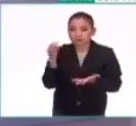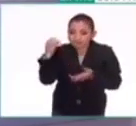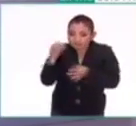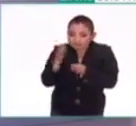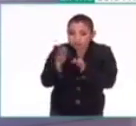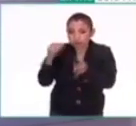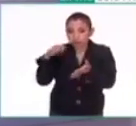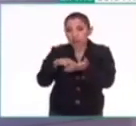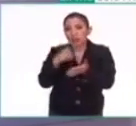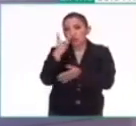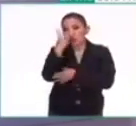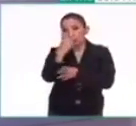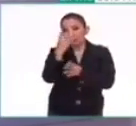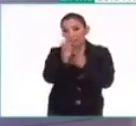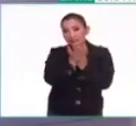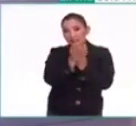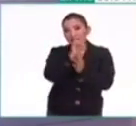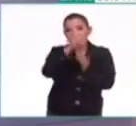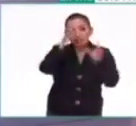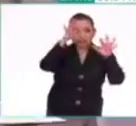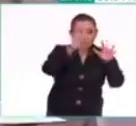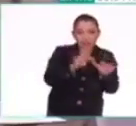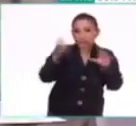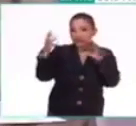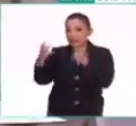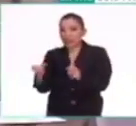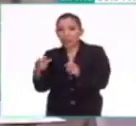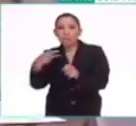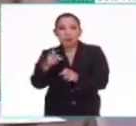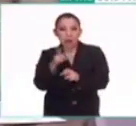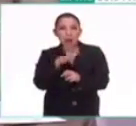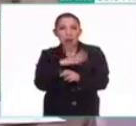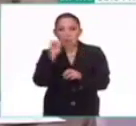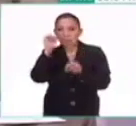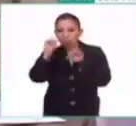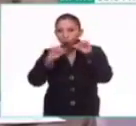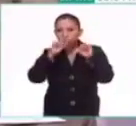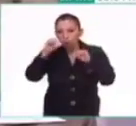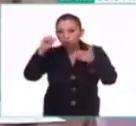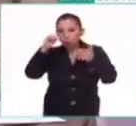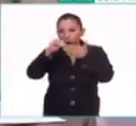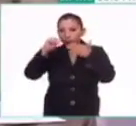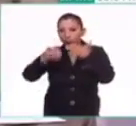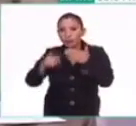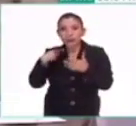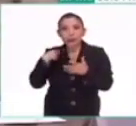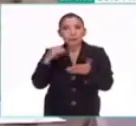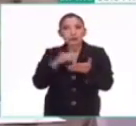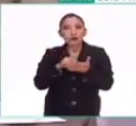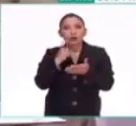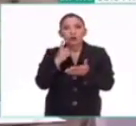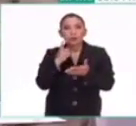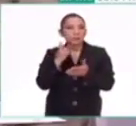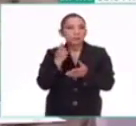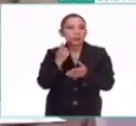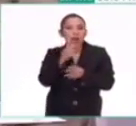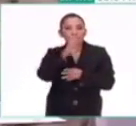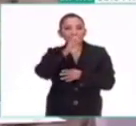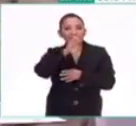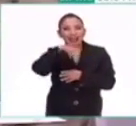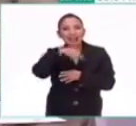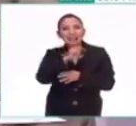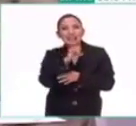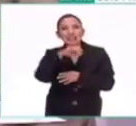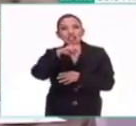porque casi tenemos dos estaciones de lluvias y de secas, pero sí, lo va a ir marcando muy bien. Lo va a marcar nada más que los equinoccios